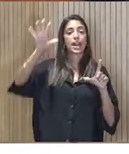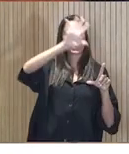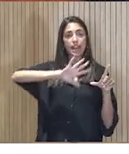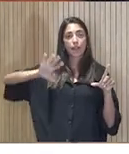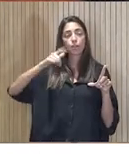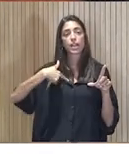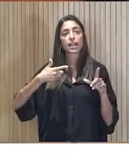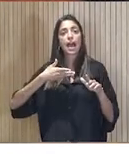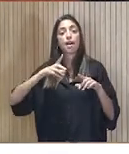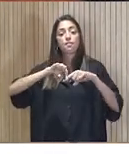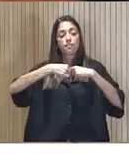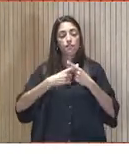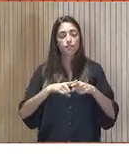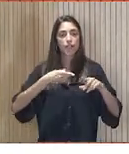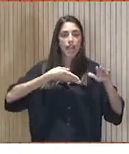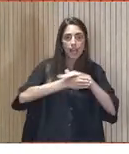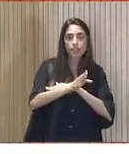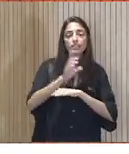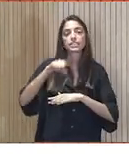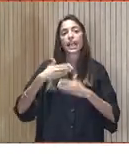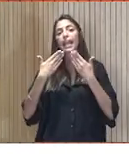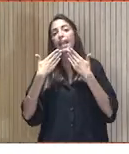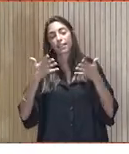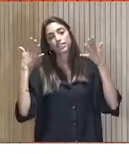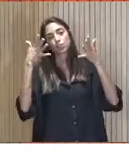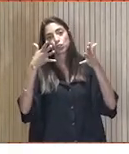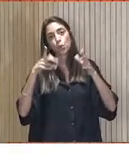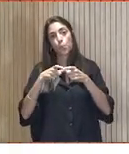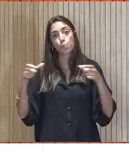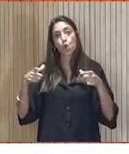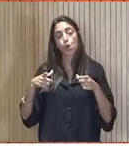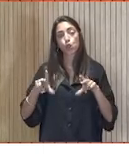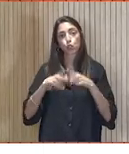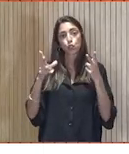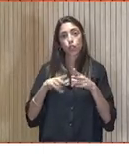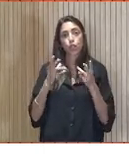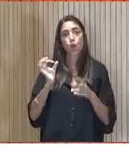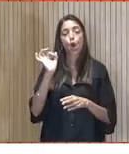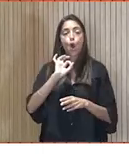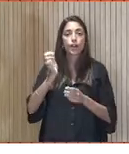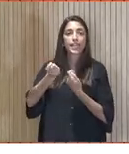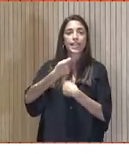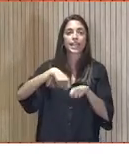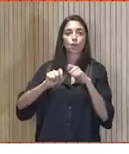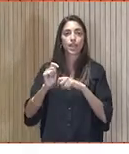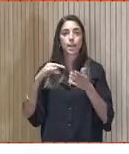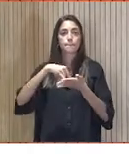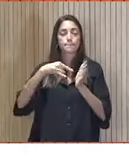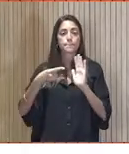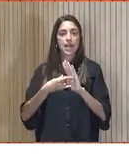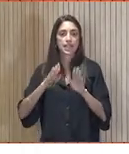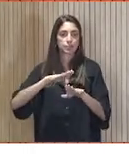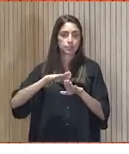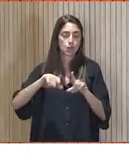energía a familias vulnerables a través del asesoramiento, bono social o negociación de planes para pagar la deuda.